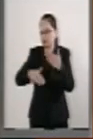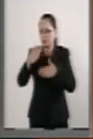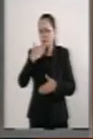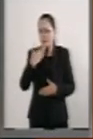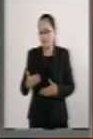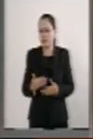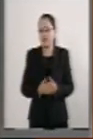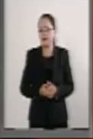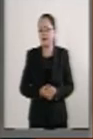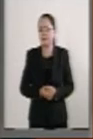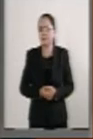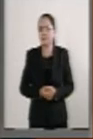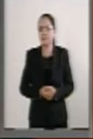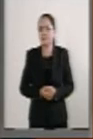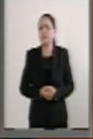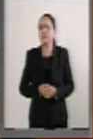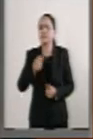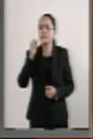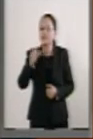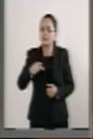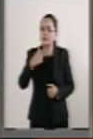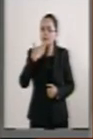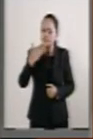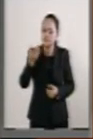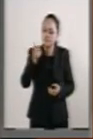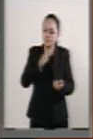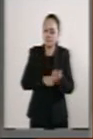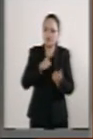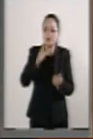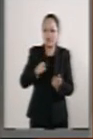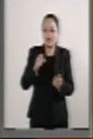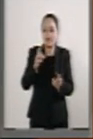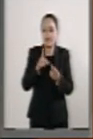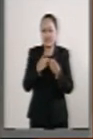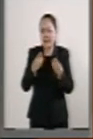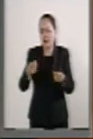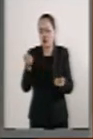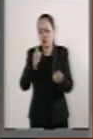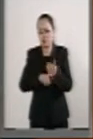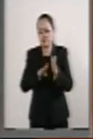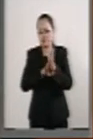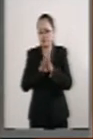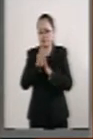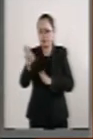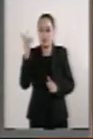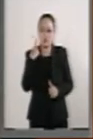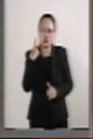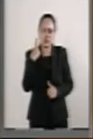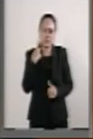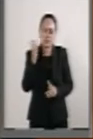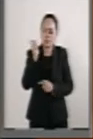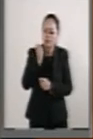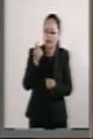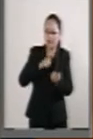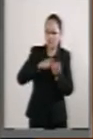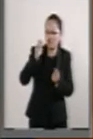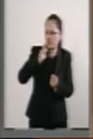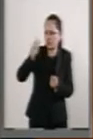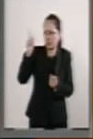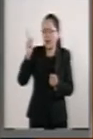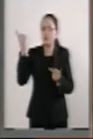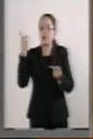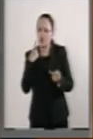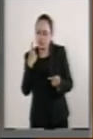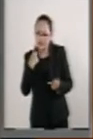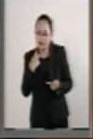sabemos que es parte de ese desarrollo político que traes ya como profesional, como política.